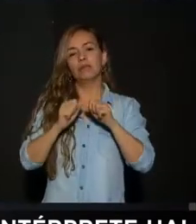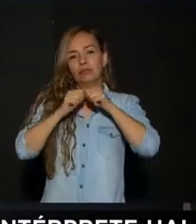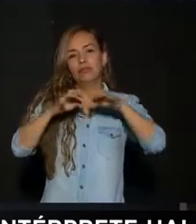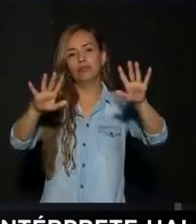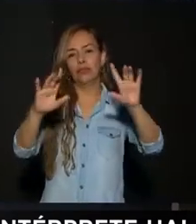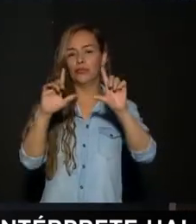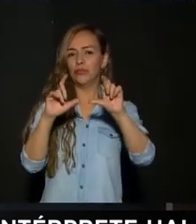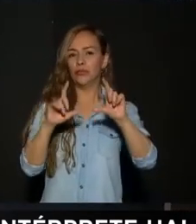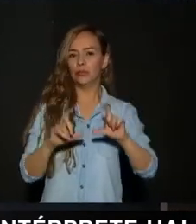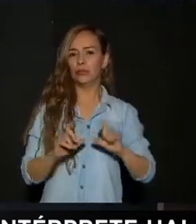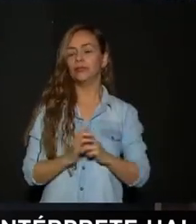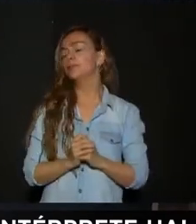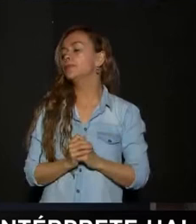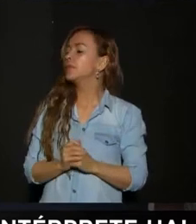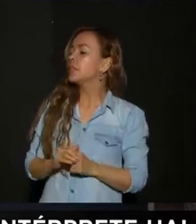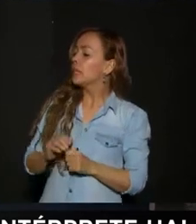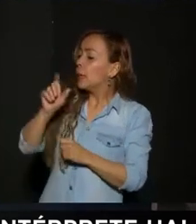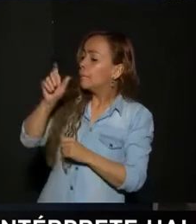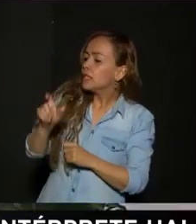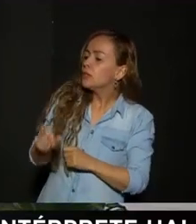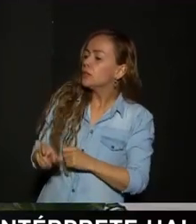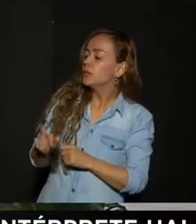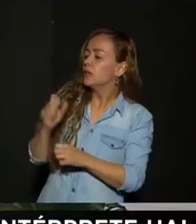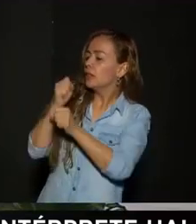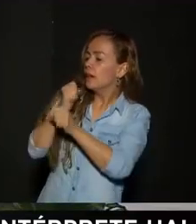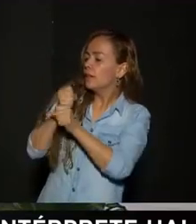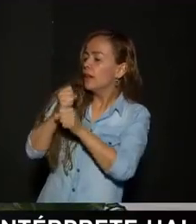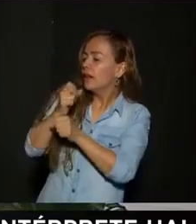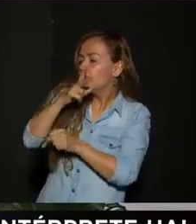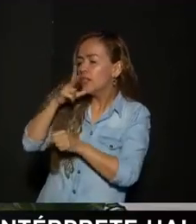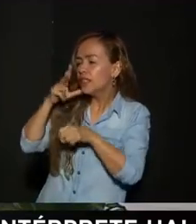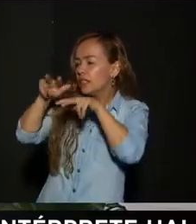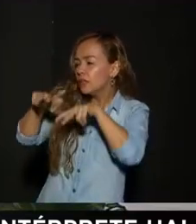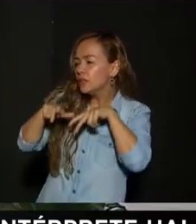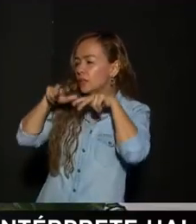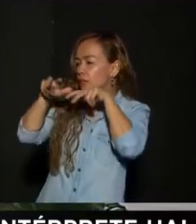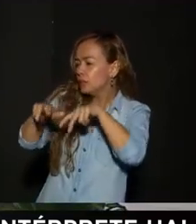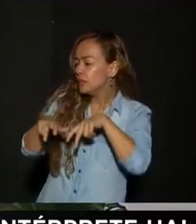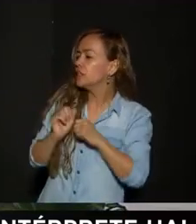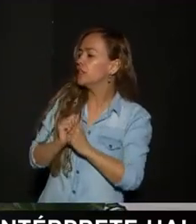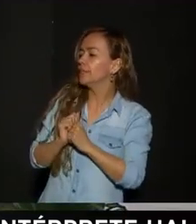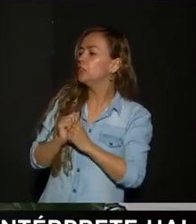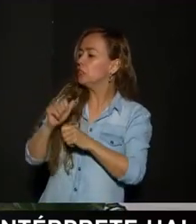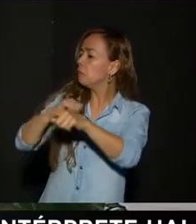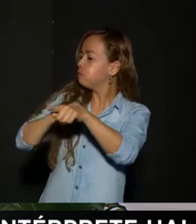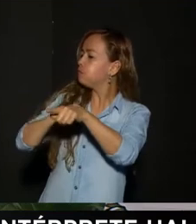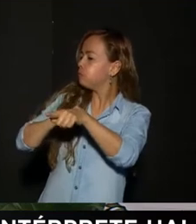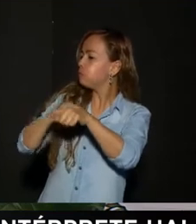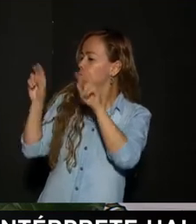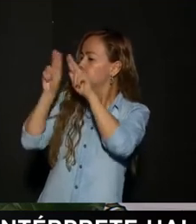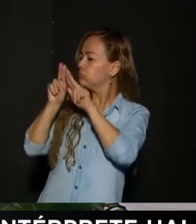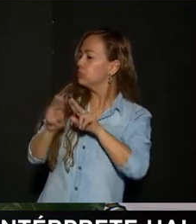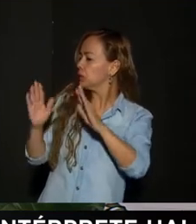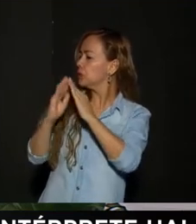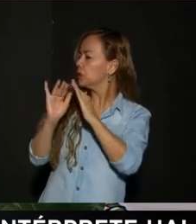ejemplo El caso de un campesino Que sí tenga redes sociales O que sí tenga Acceso a internet Más fácil ¿Qué recomendaciones Les